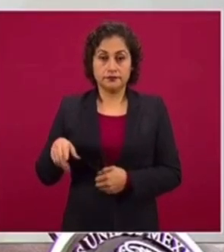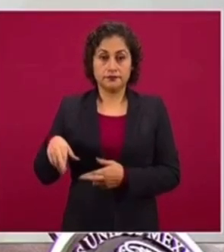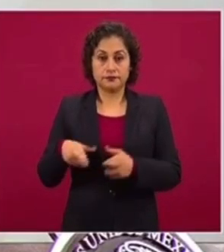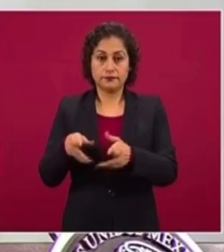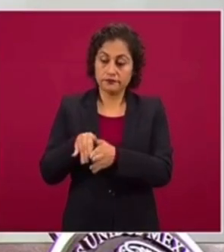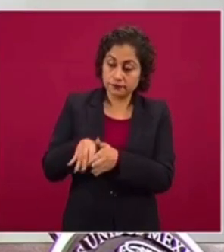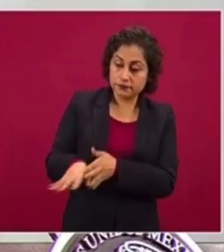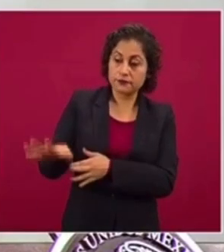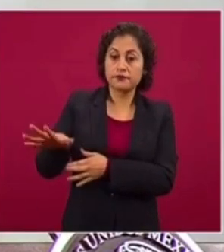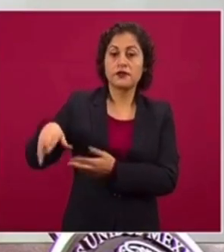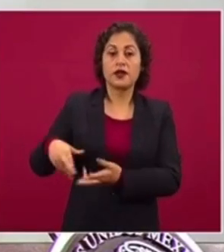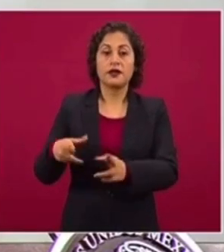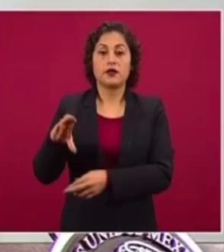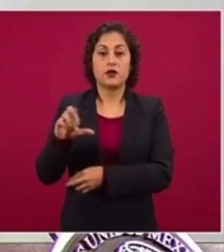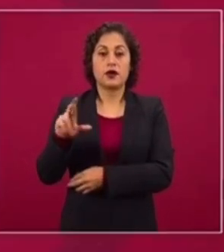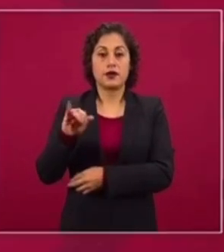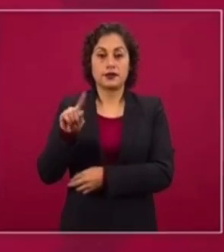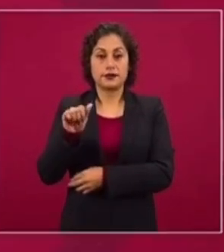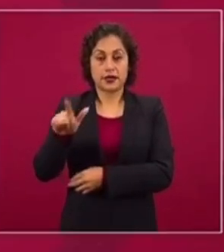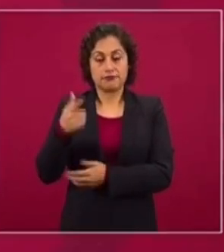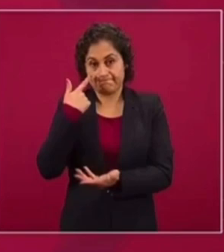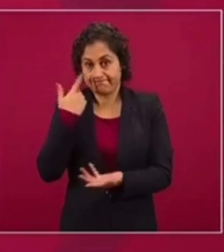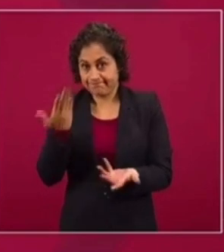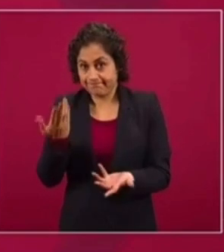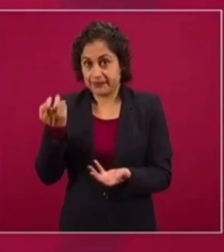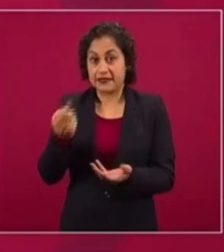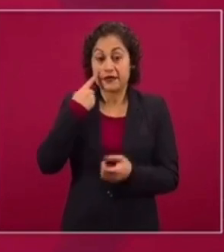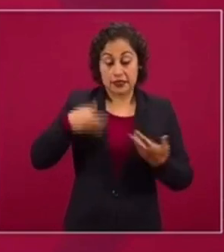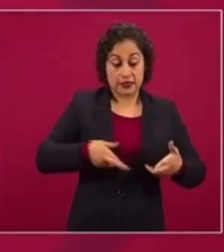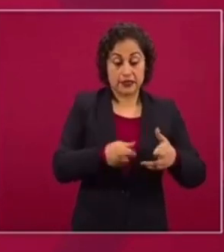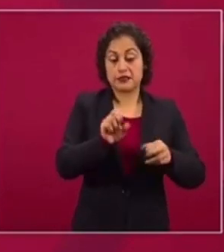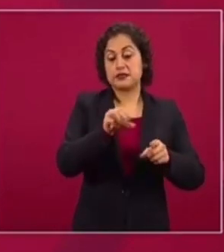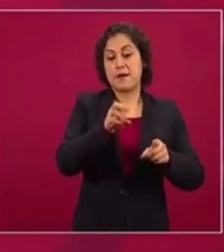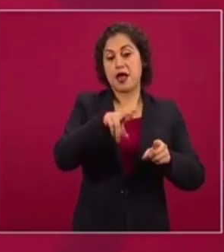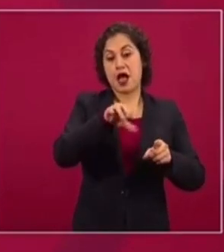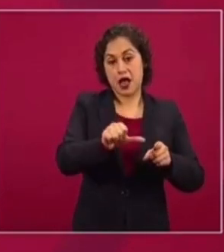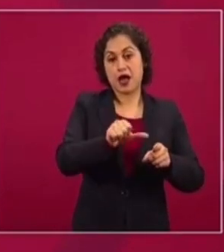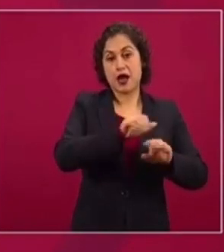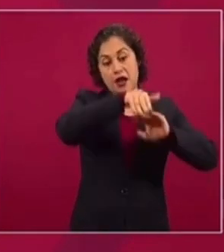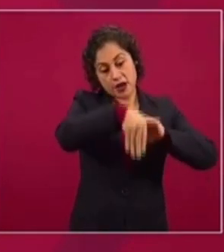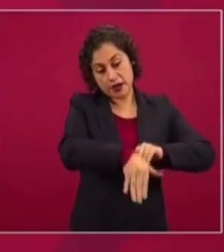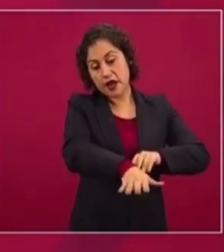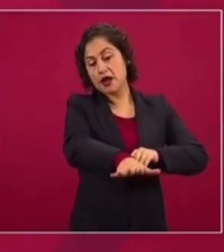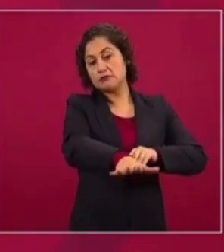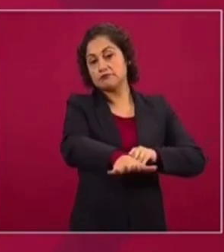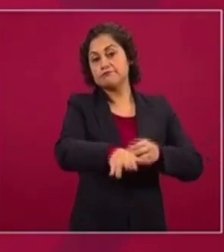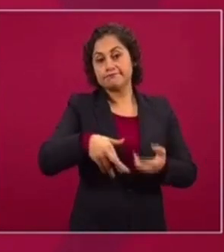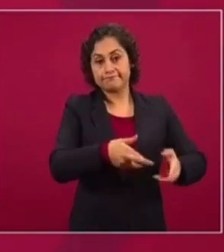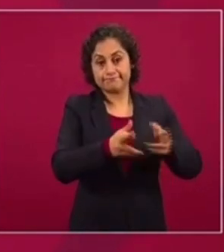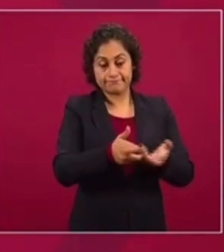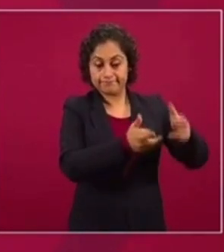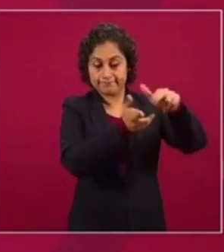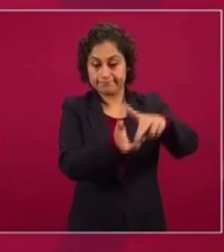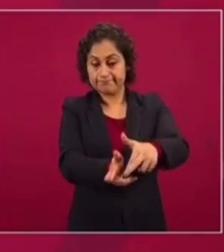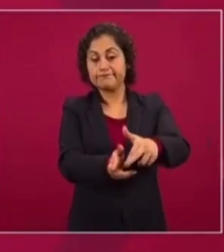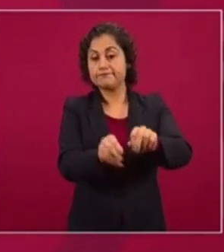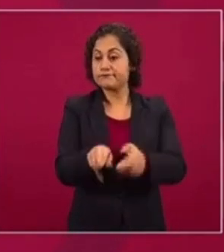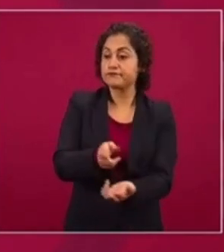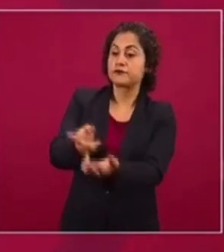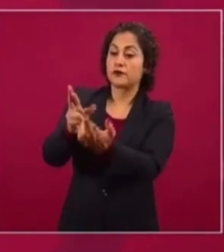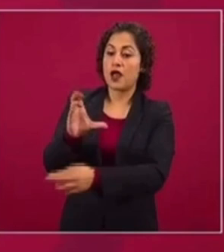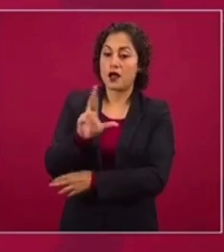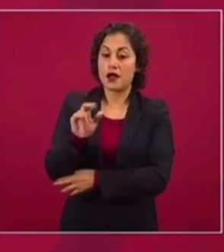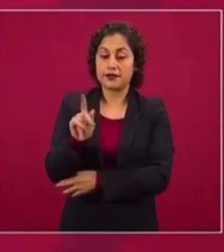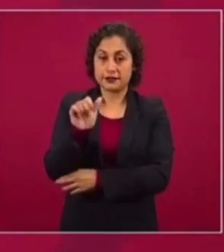que es el río Carrizal. Entonces, es el Samaria, que va a la zona baja, y del Samaria se desprende el Carrizal.